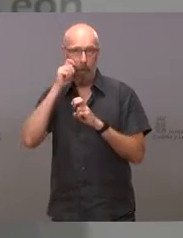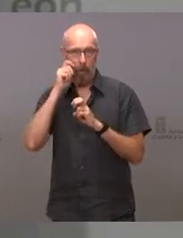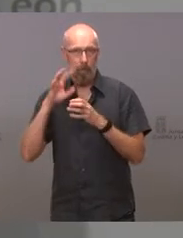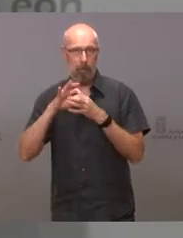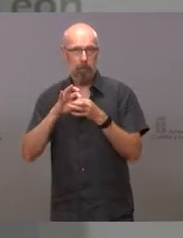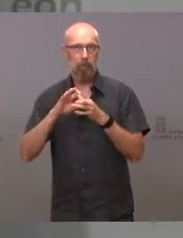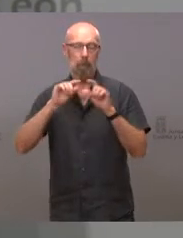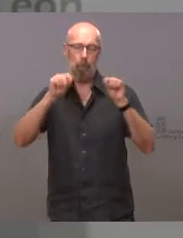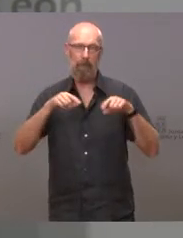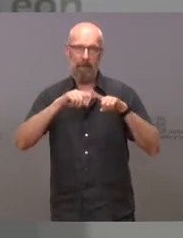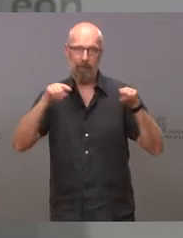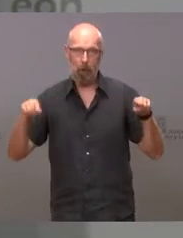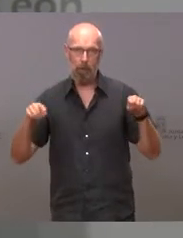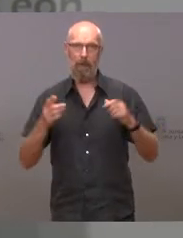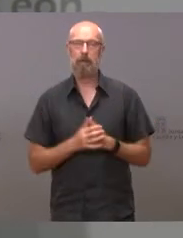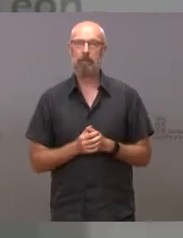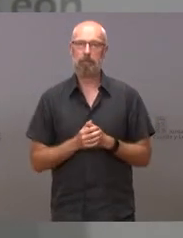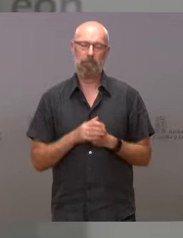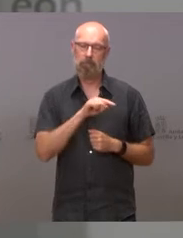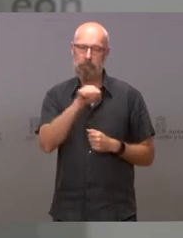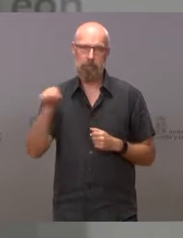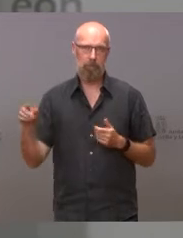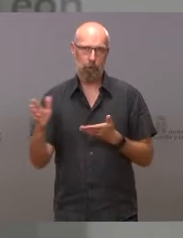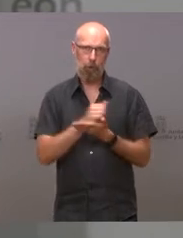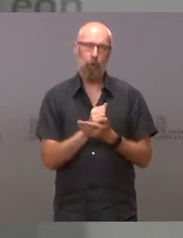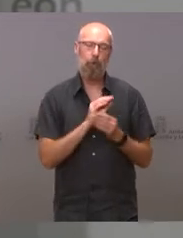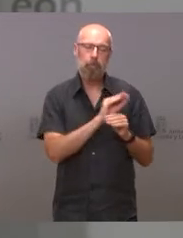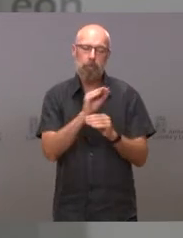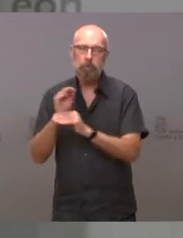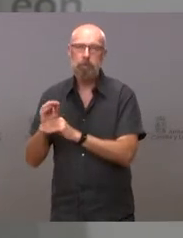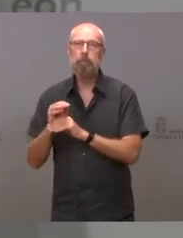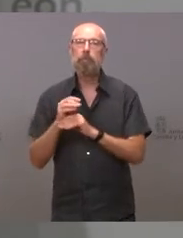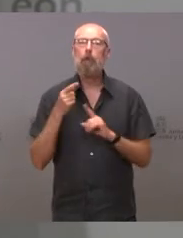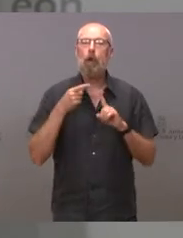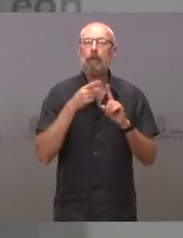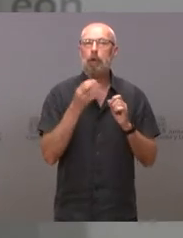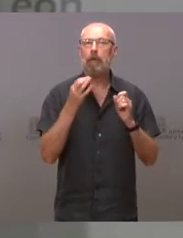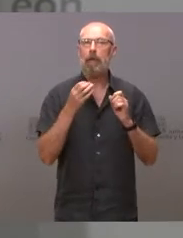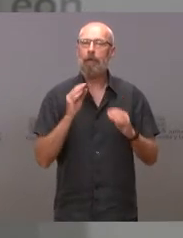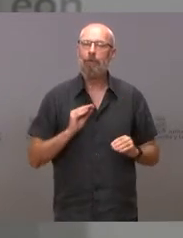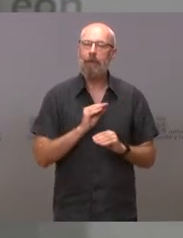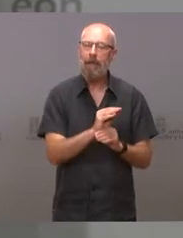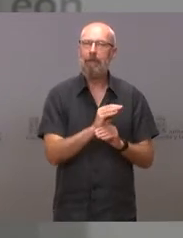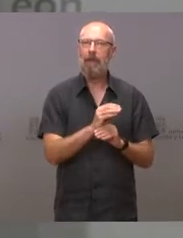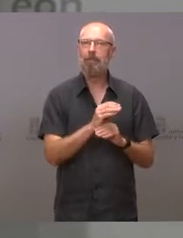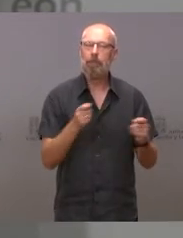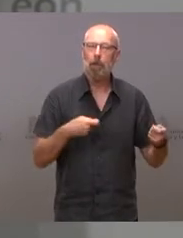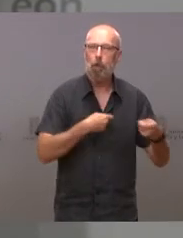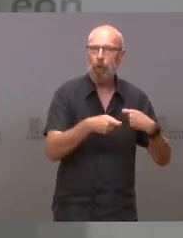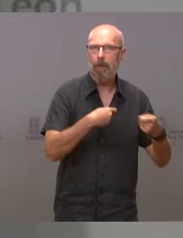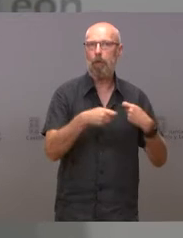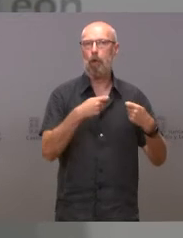provincia de Segovia, Prodestud. Estas ayudas se conceden con el objetivo de financiar acciones de comercialización, promoción